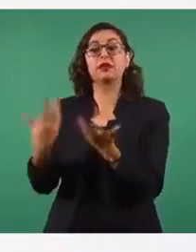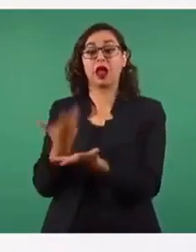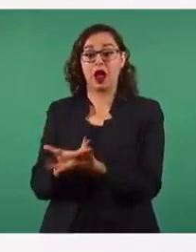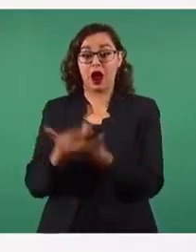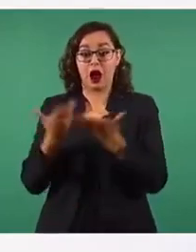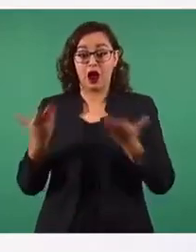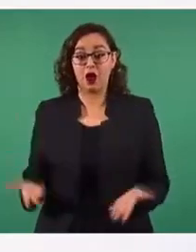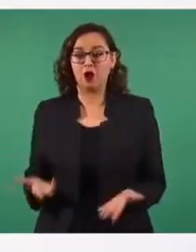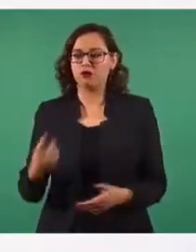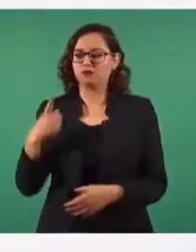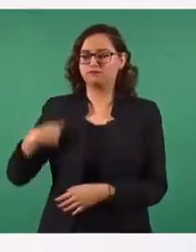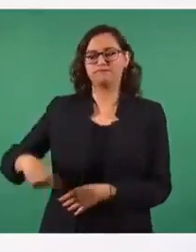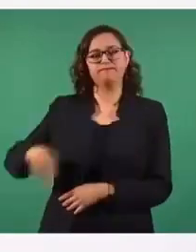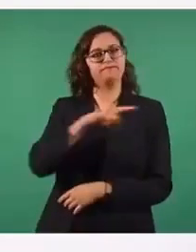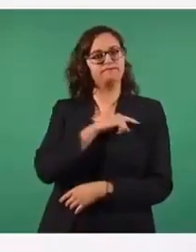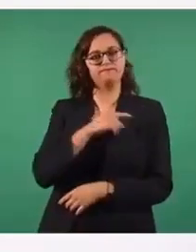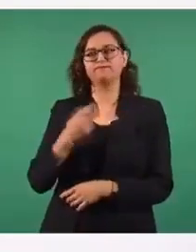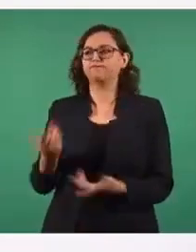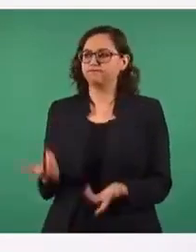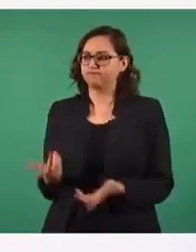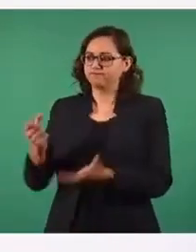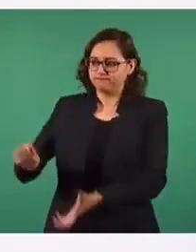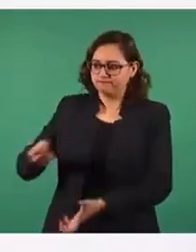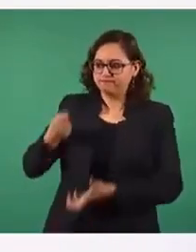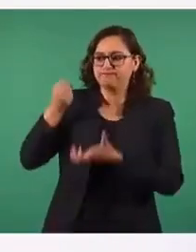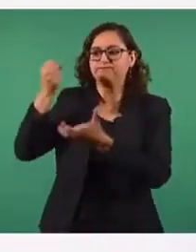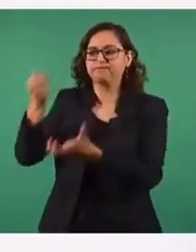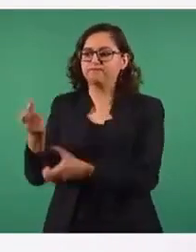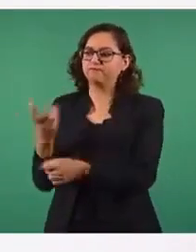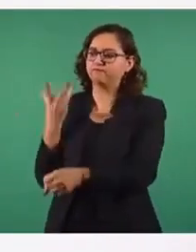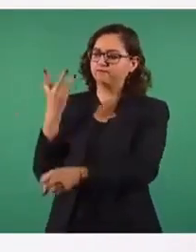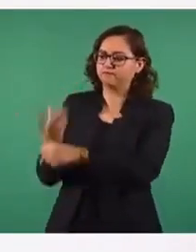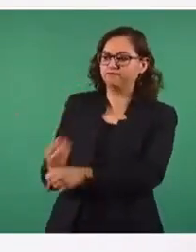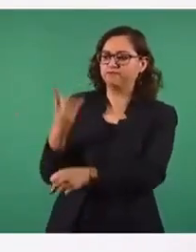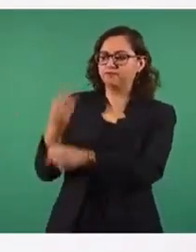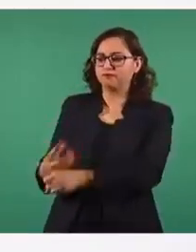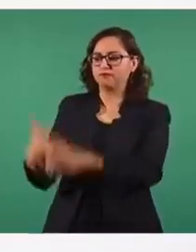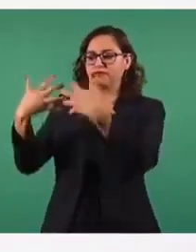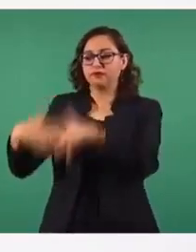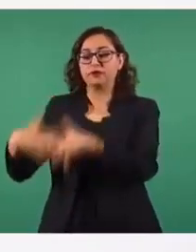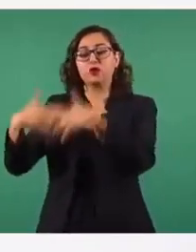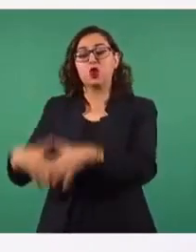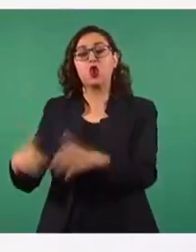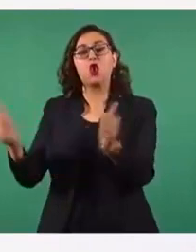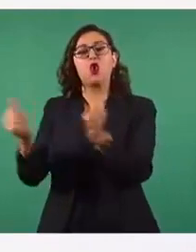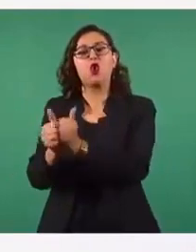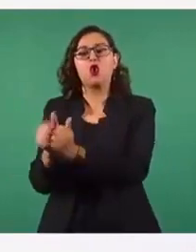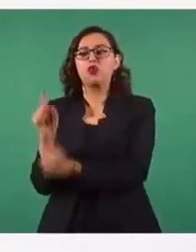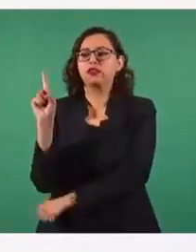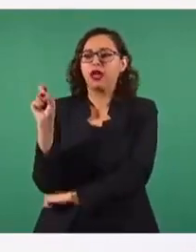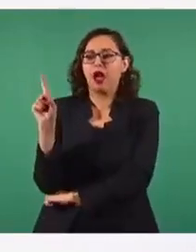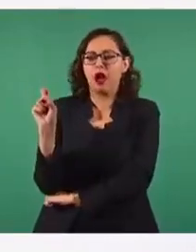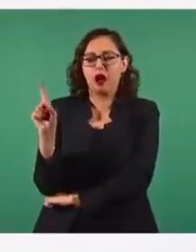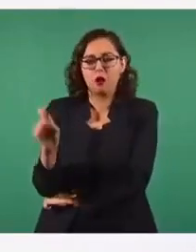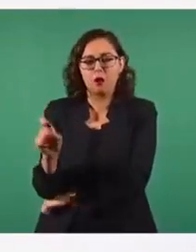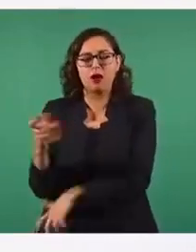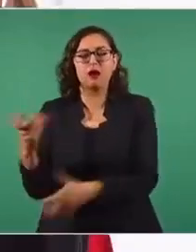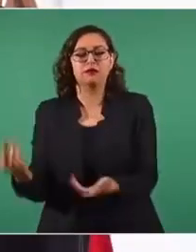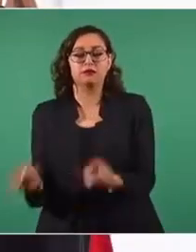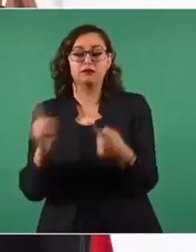hidroeléctricas para reducir el uso de combustóleo y carbón en la producción de electricidad.